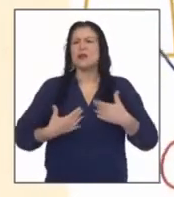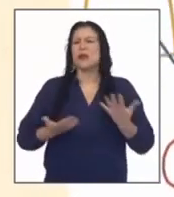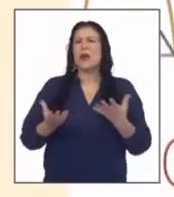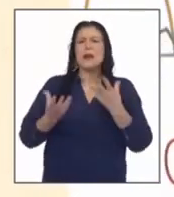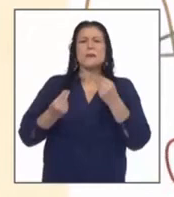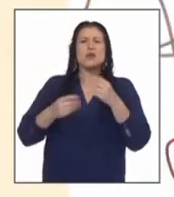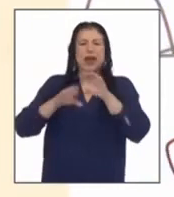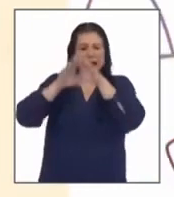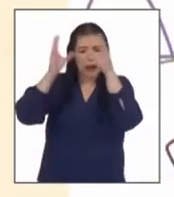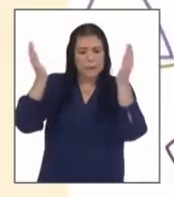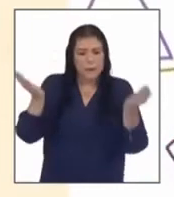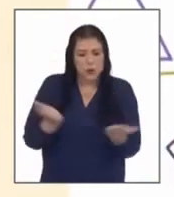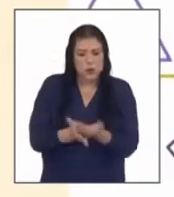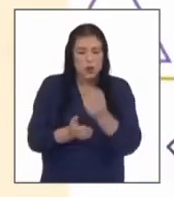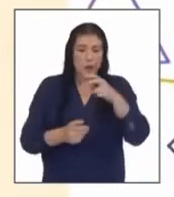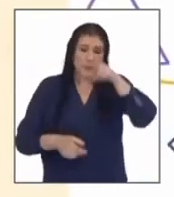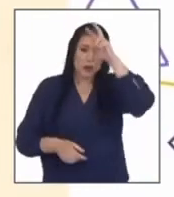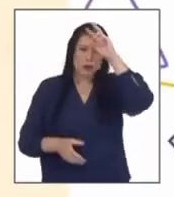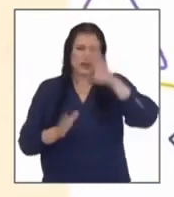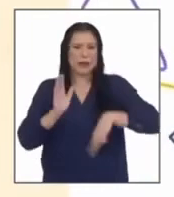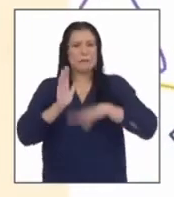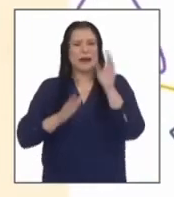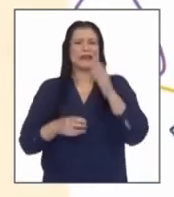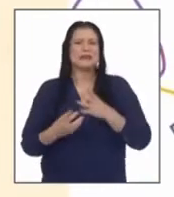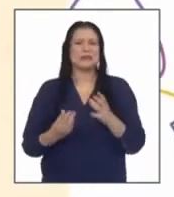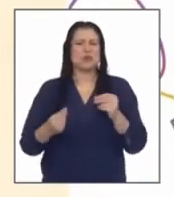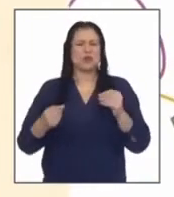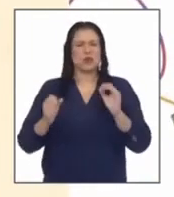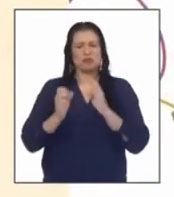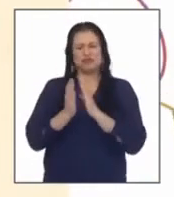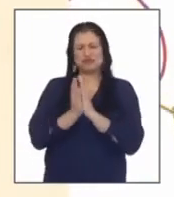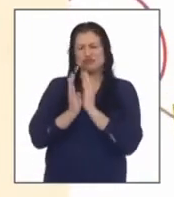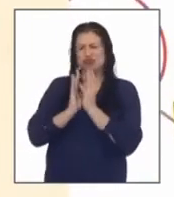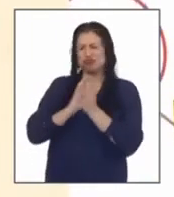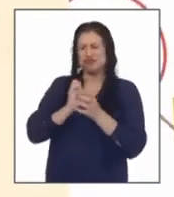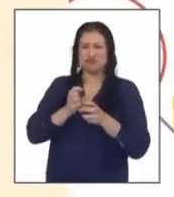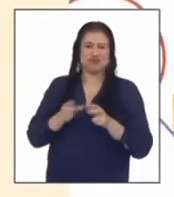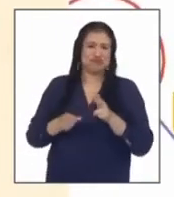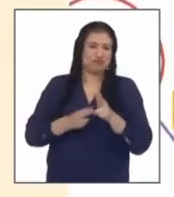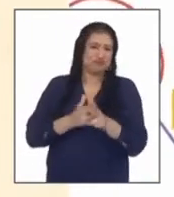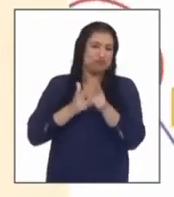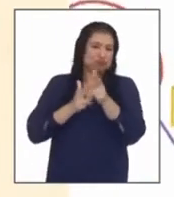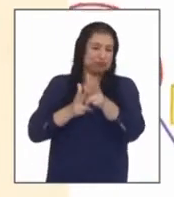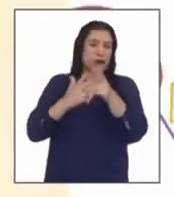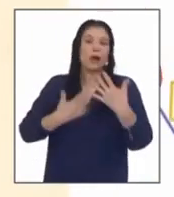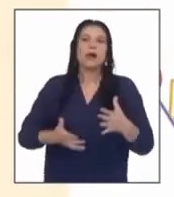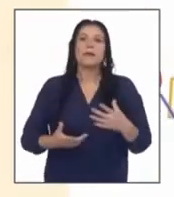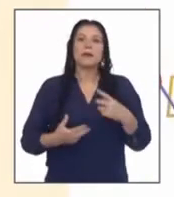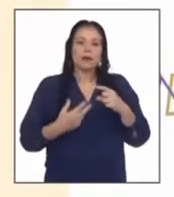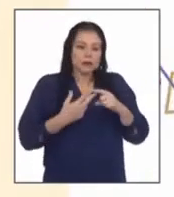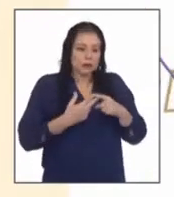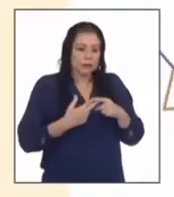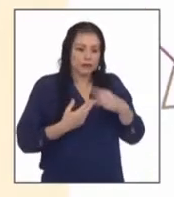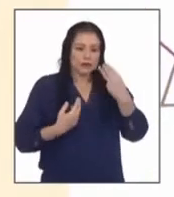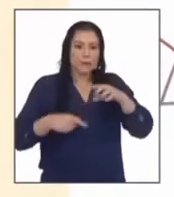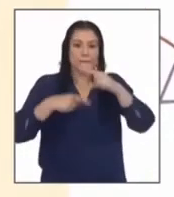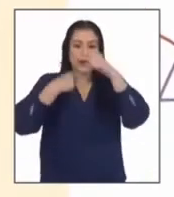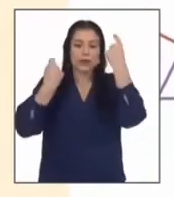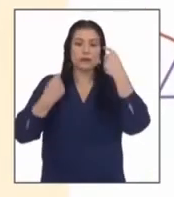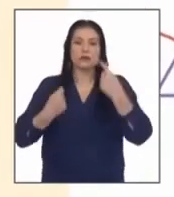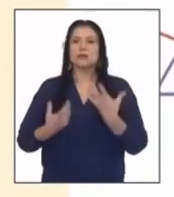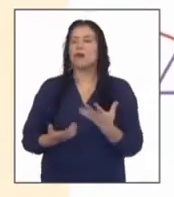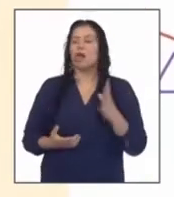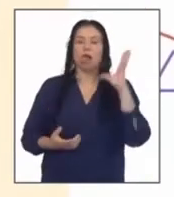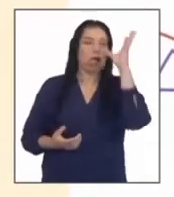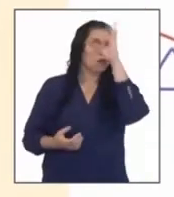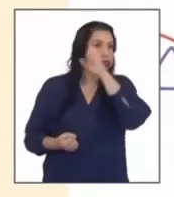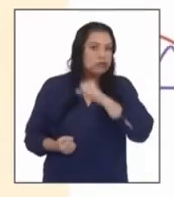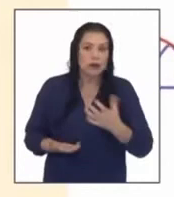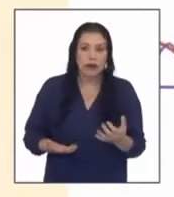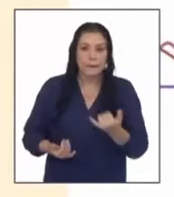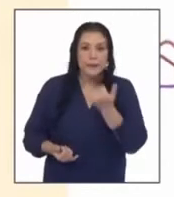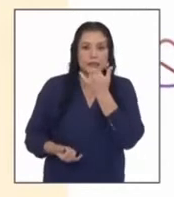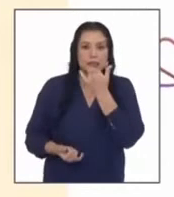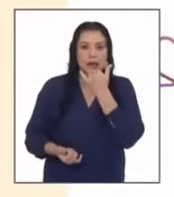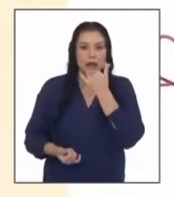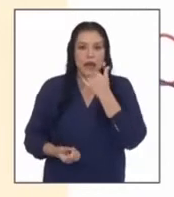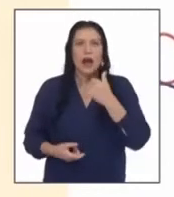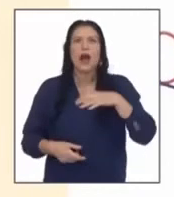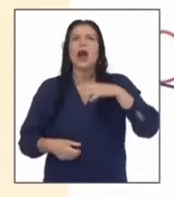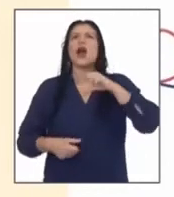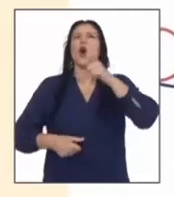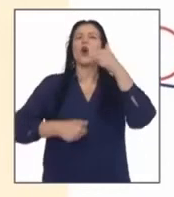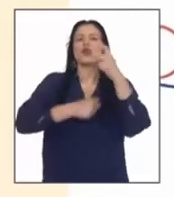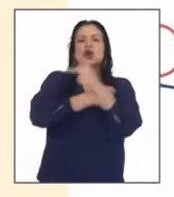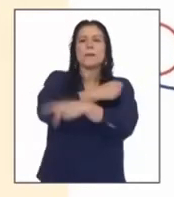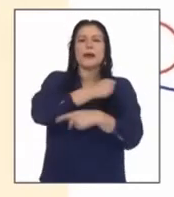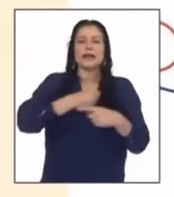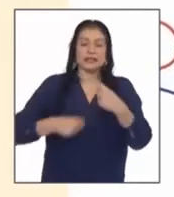vehicular del mundo a inicios de marzo nadie imaginaba lo que hoy nos ha tocado vivir al otro lado del mundo en china las